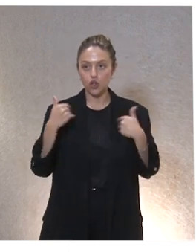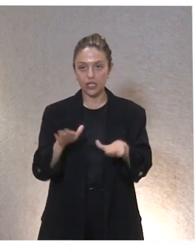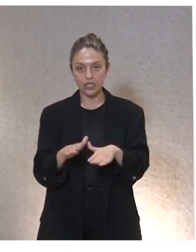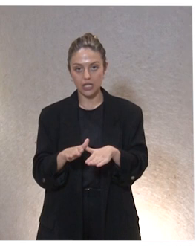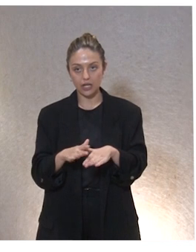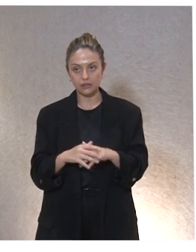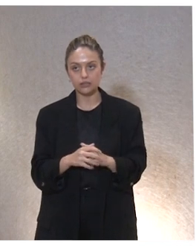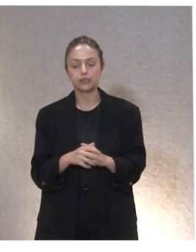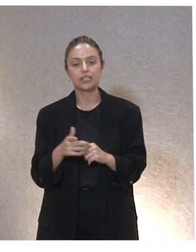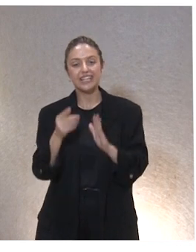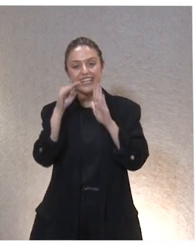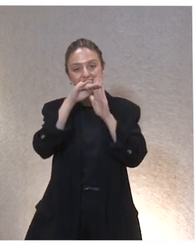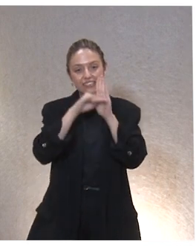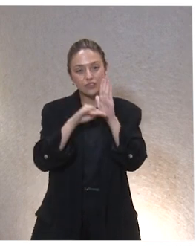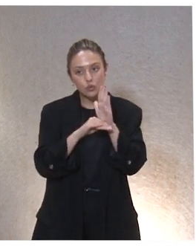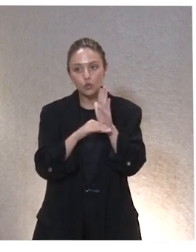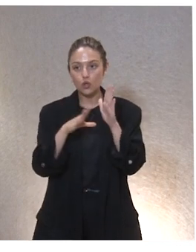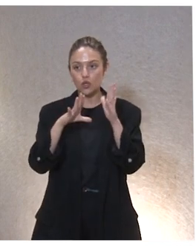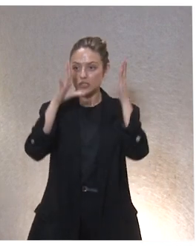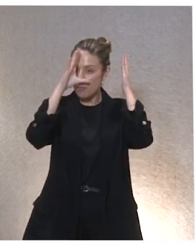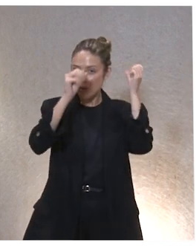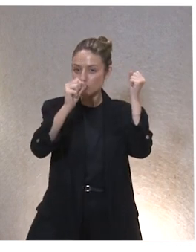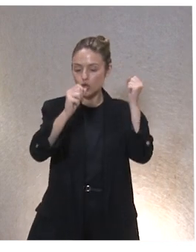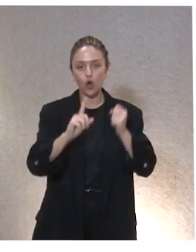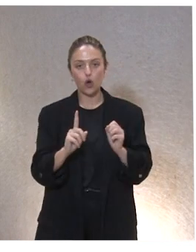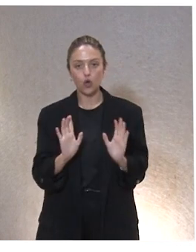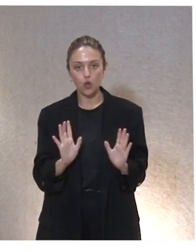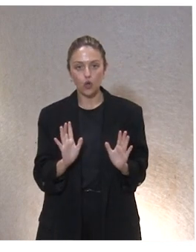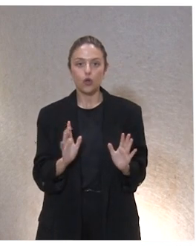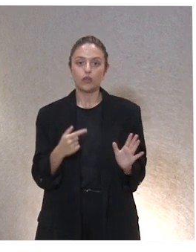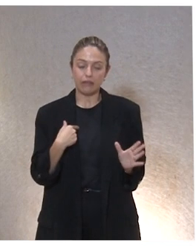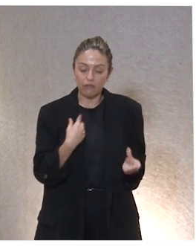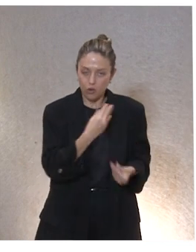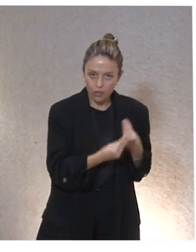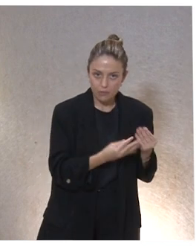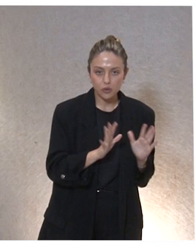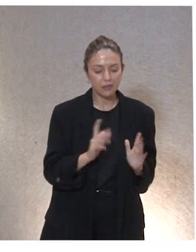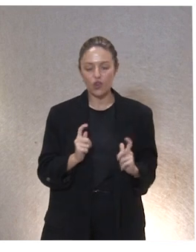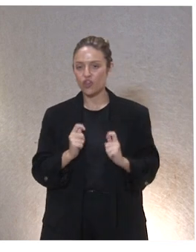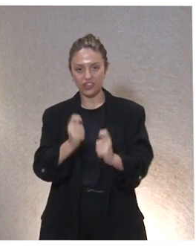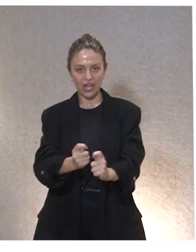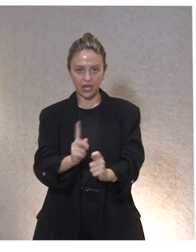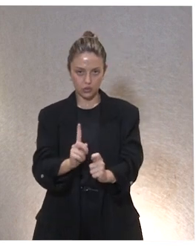no damos ninguna instrucción, no hacemos protocolos, que no quiere decir que no los hagamos, pero